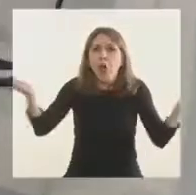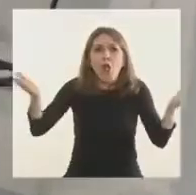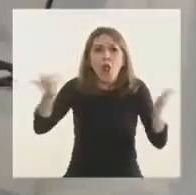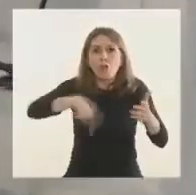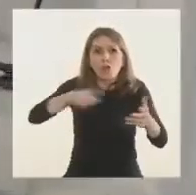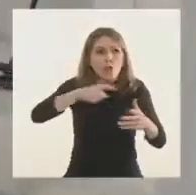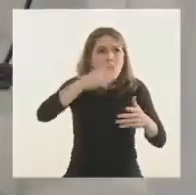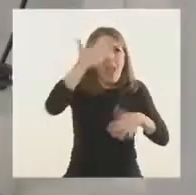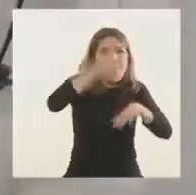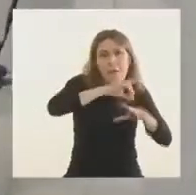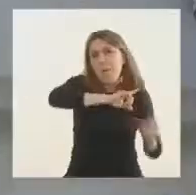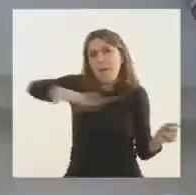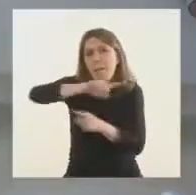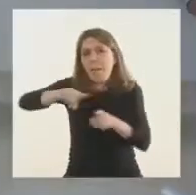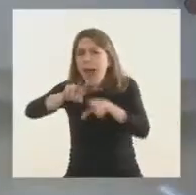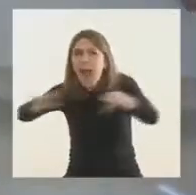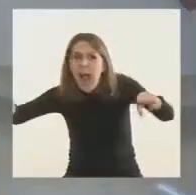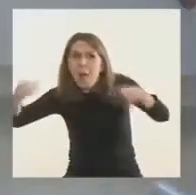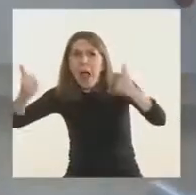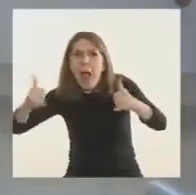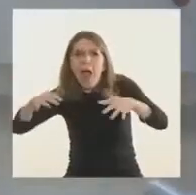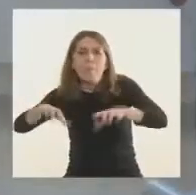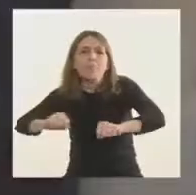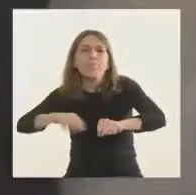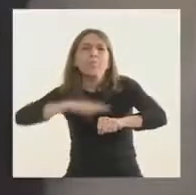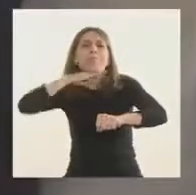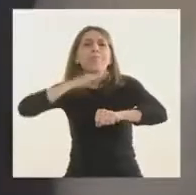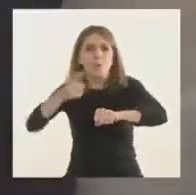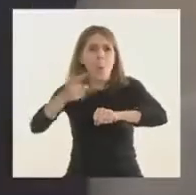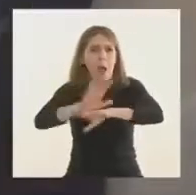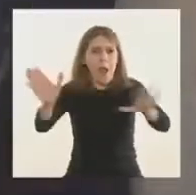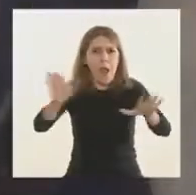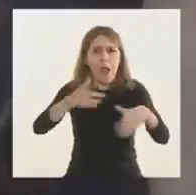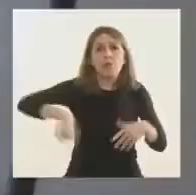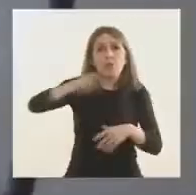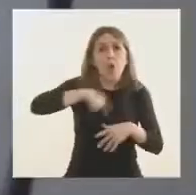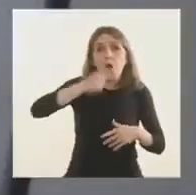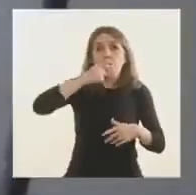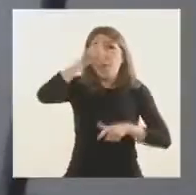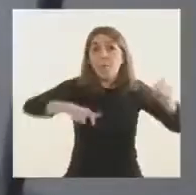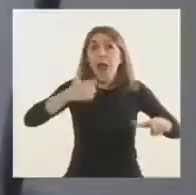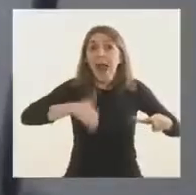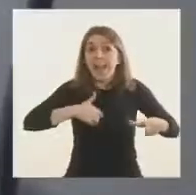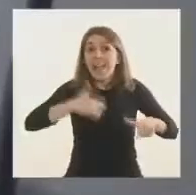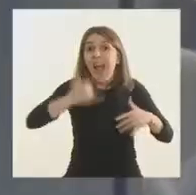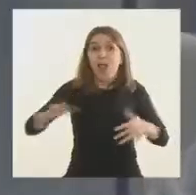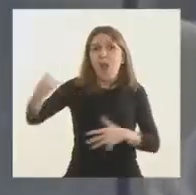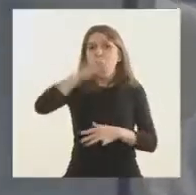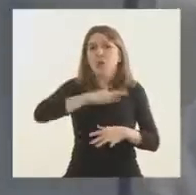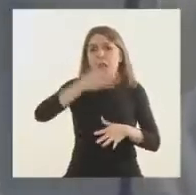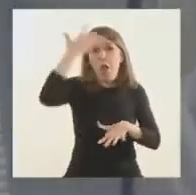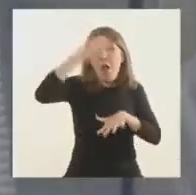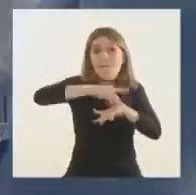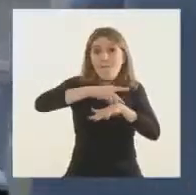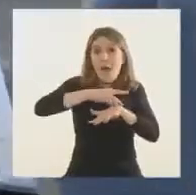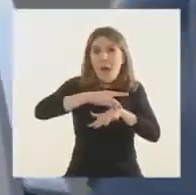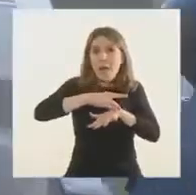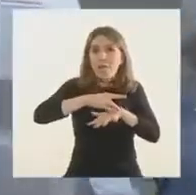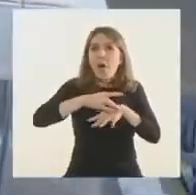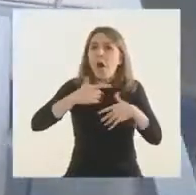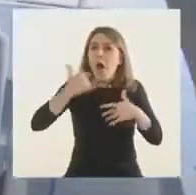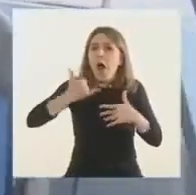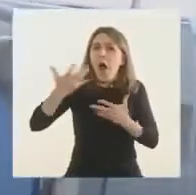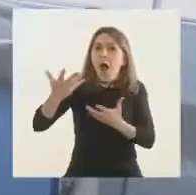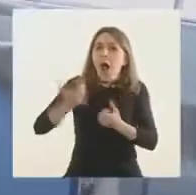Y que todo argentino que enfrente el virus y enfrente la enfermedad tenga la posibilidad de encontrar en el Estado